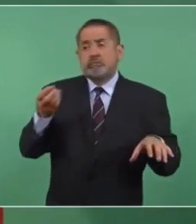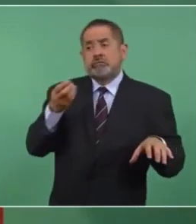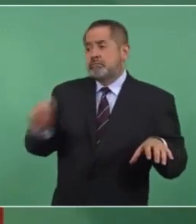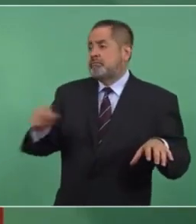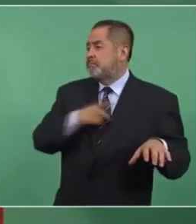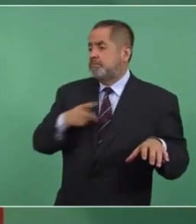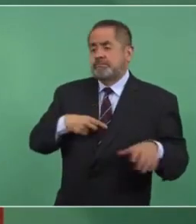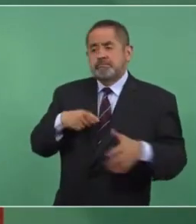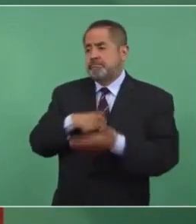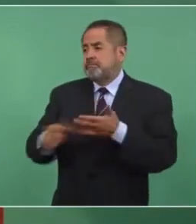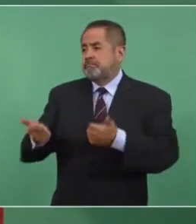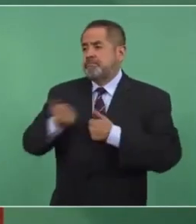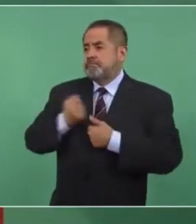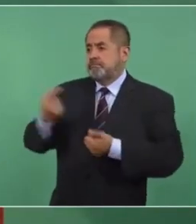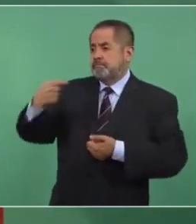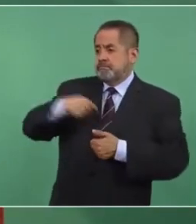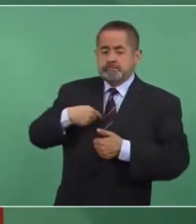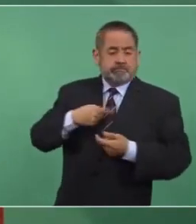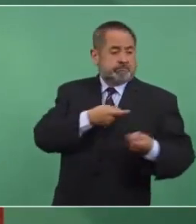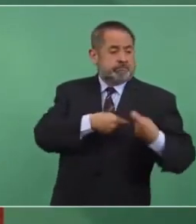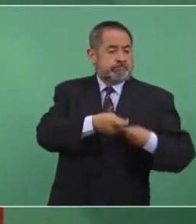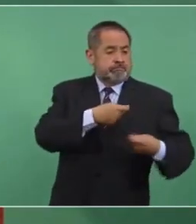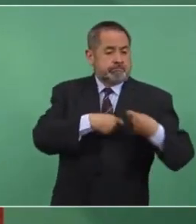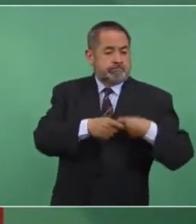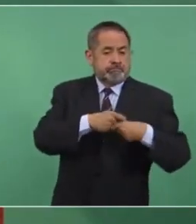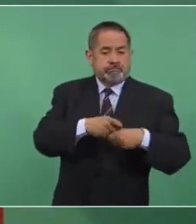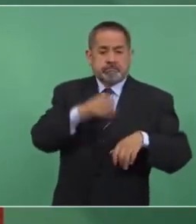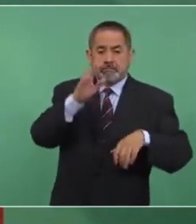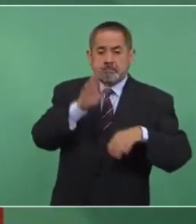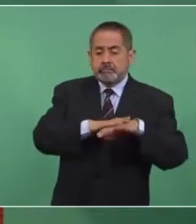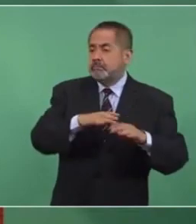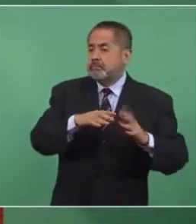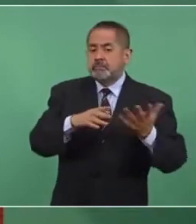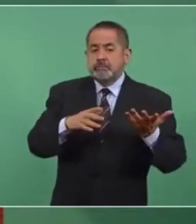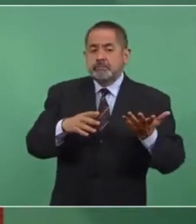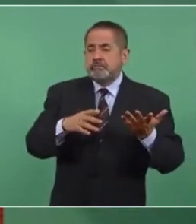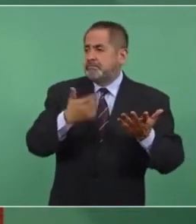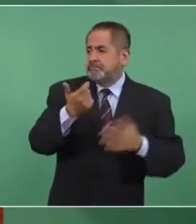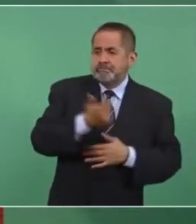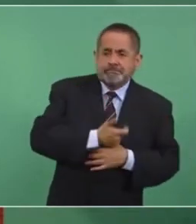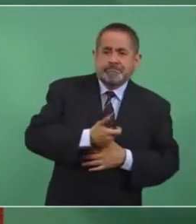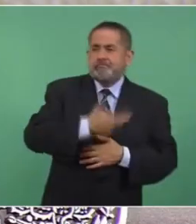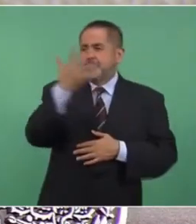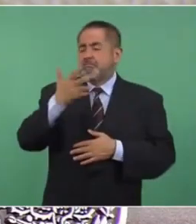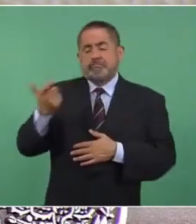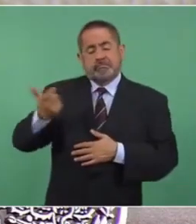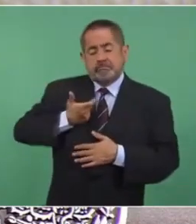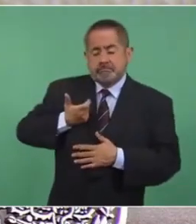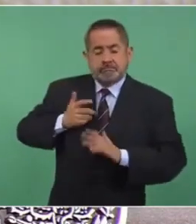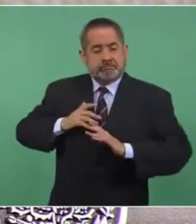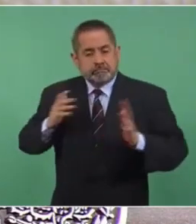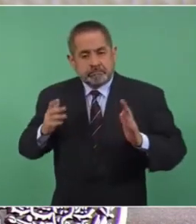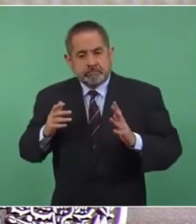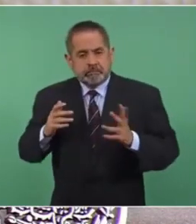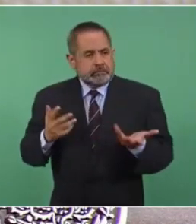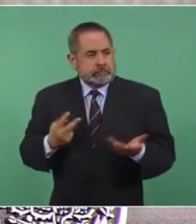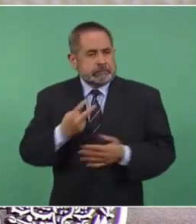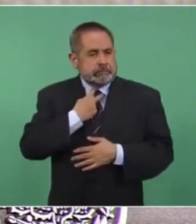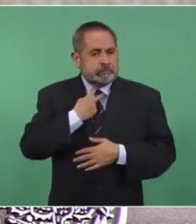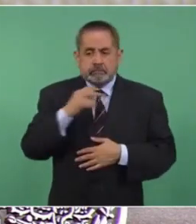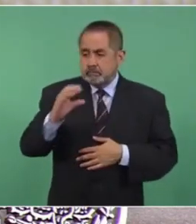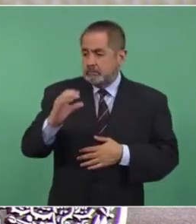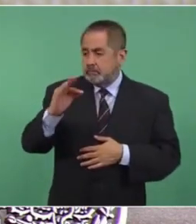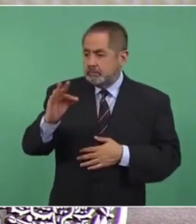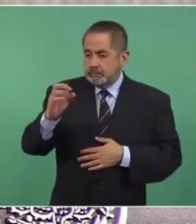electricidad, entre ellas a precios generalmente altos y que impactan en la